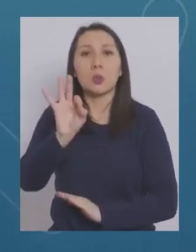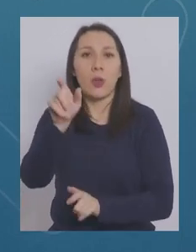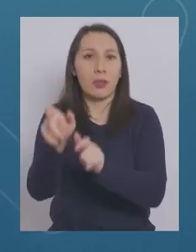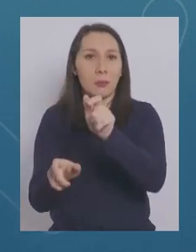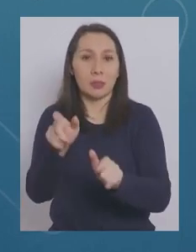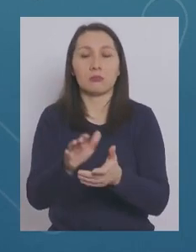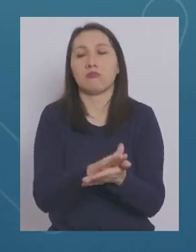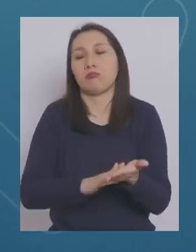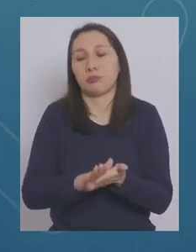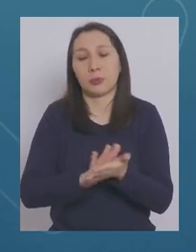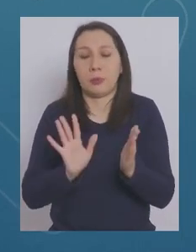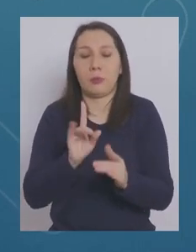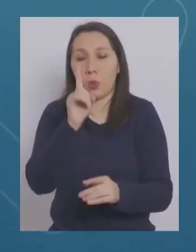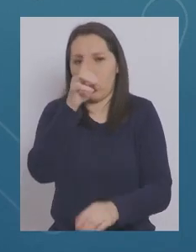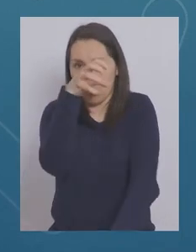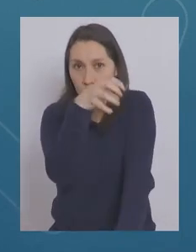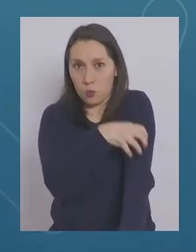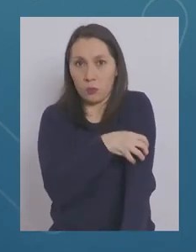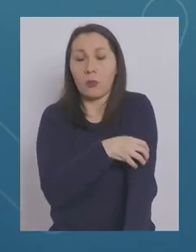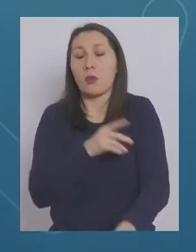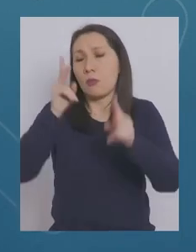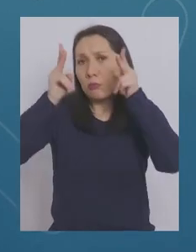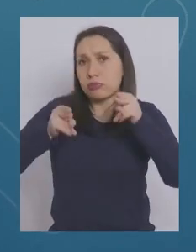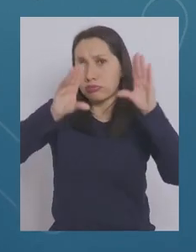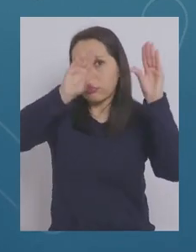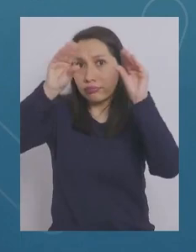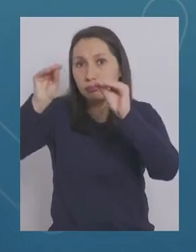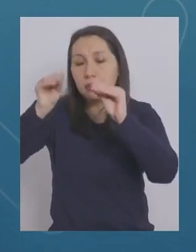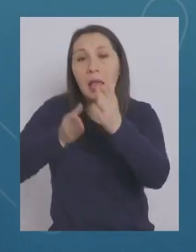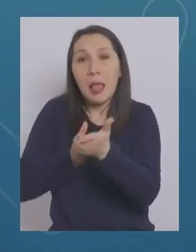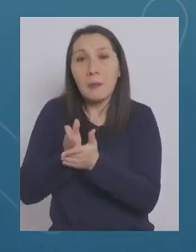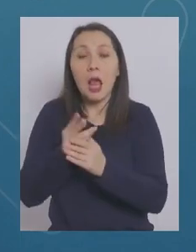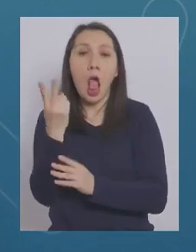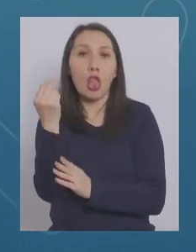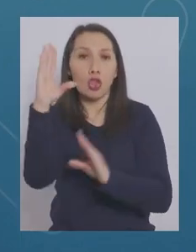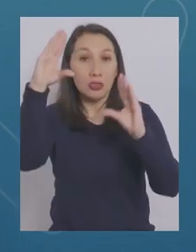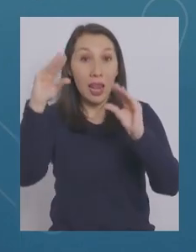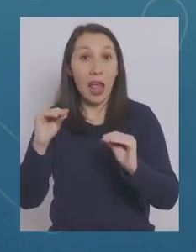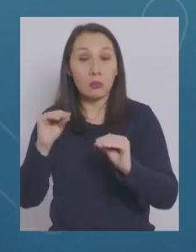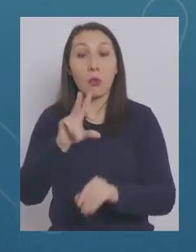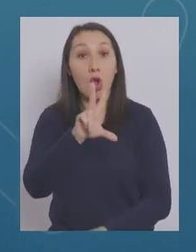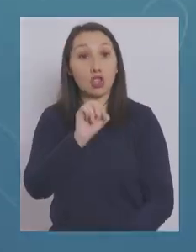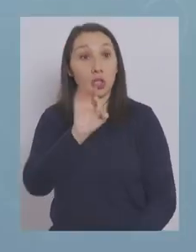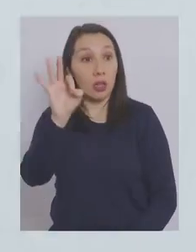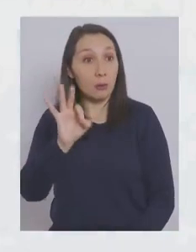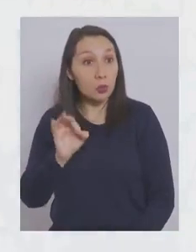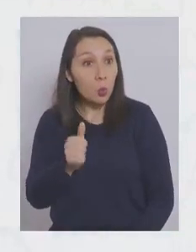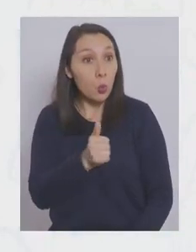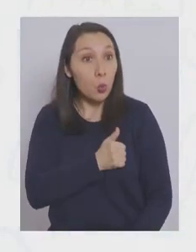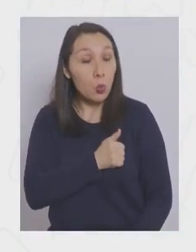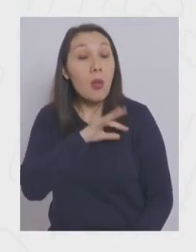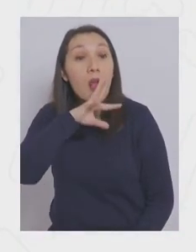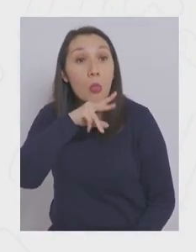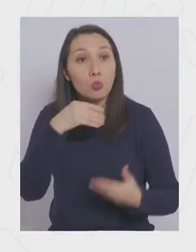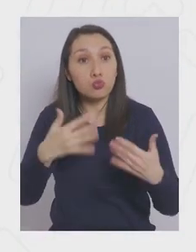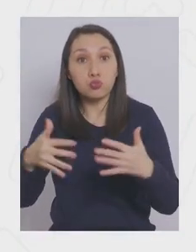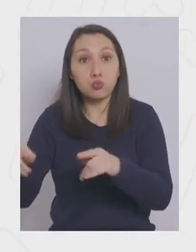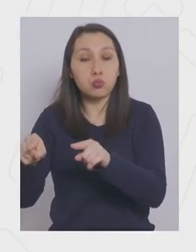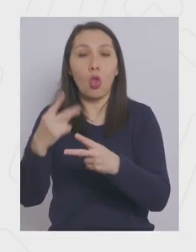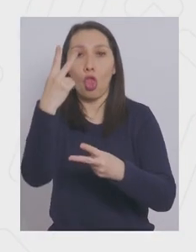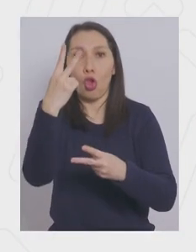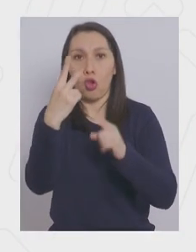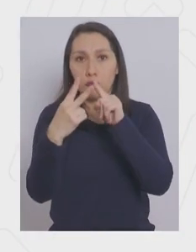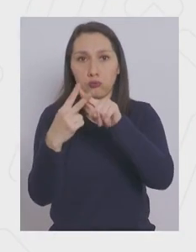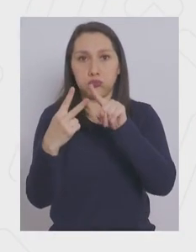decir, por ejemplo, una región podrá tener un toque de queda que parta a las 12 de la noche si el 80% de su población adulta está con dos